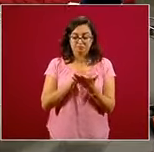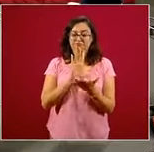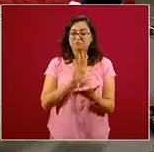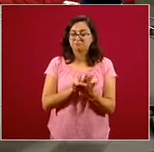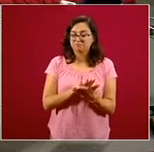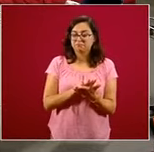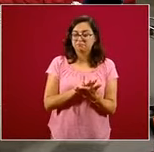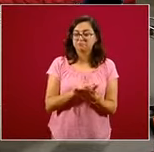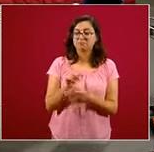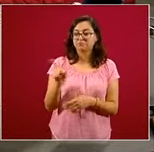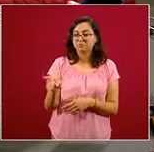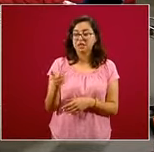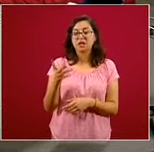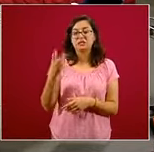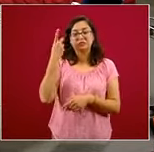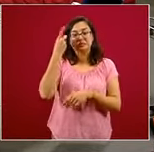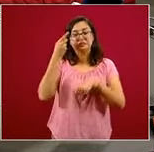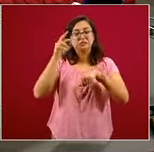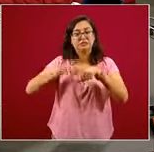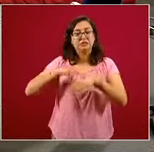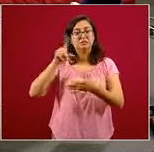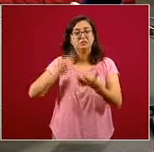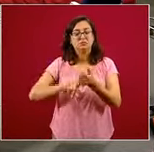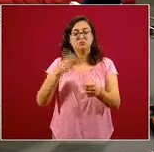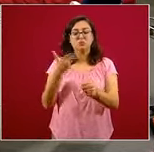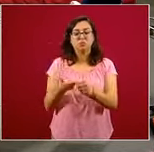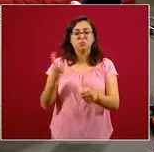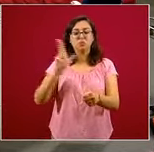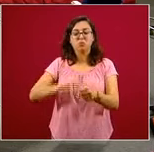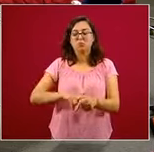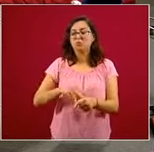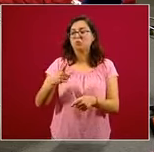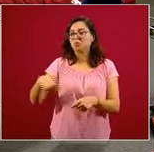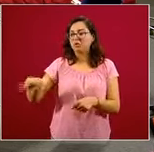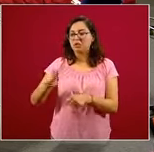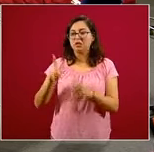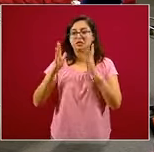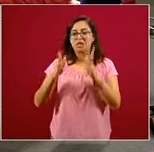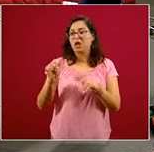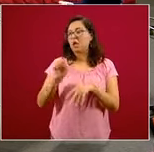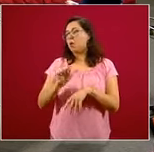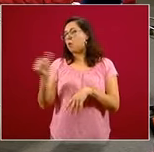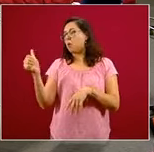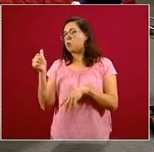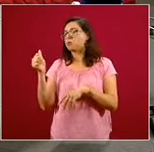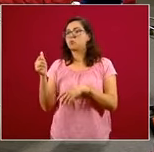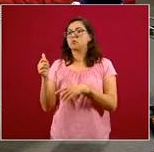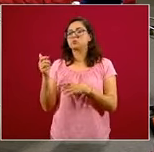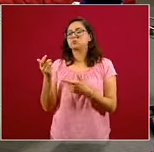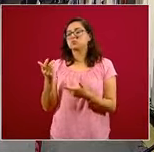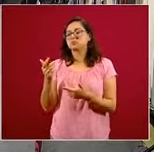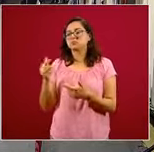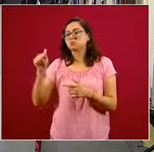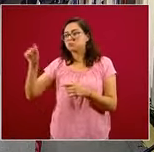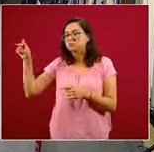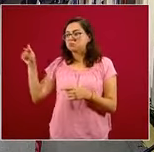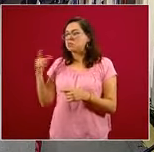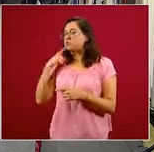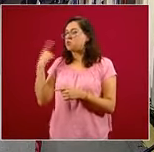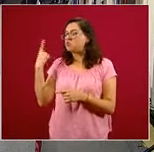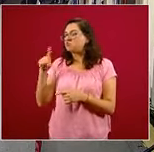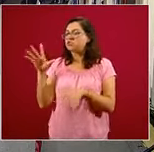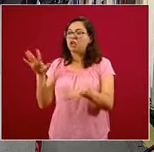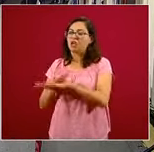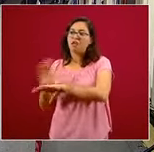que tiene a directores en los hospitales que incluso han sido denunciados en otras demarcaciones por diversos